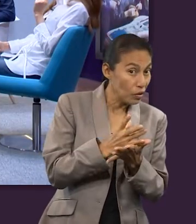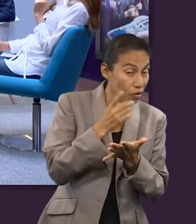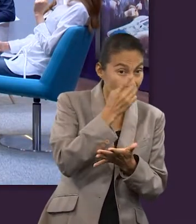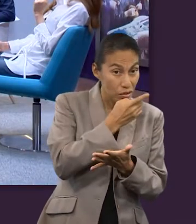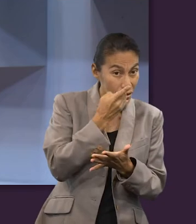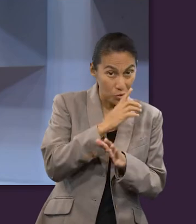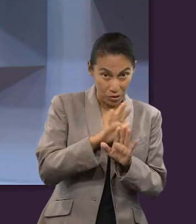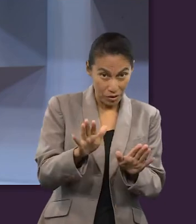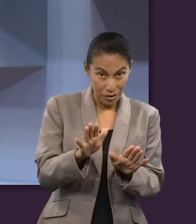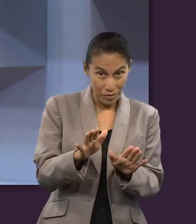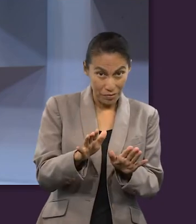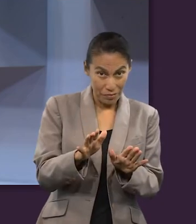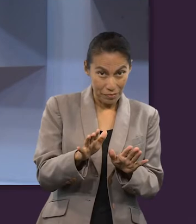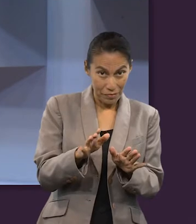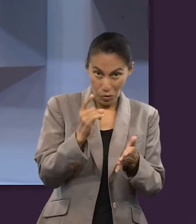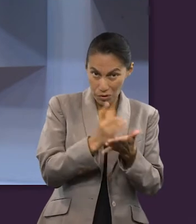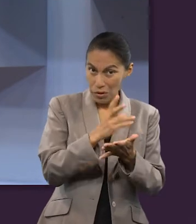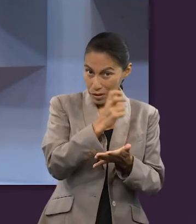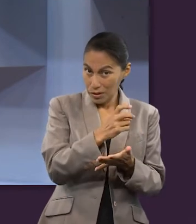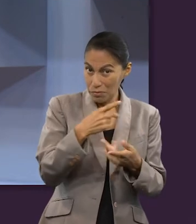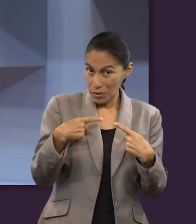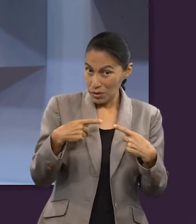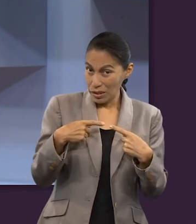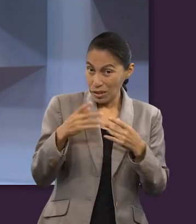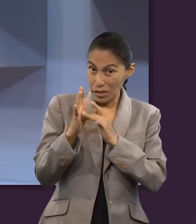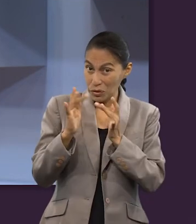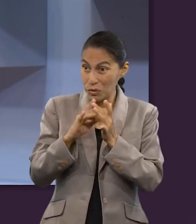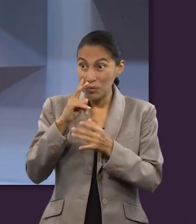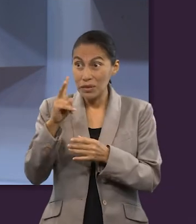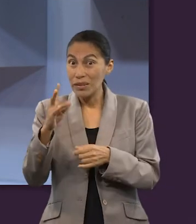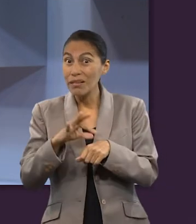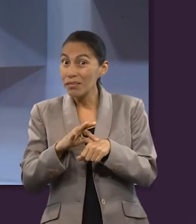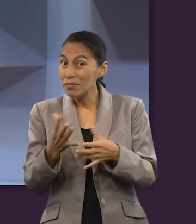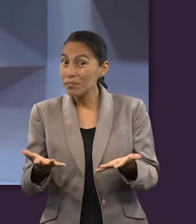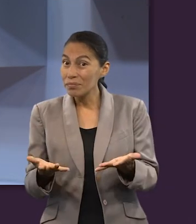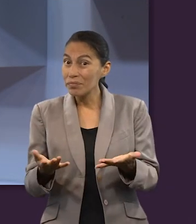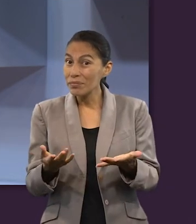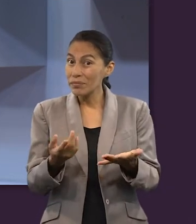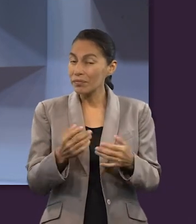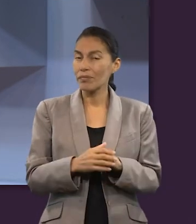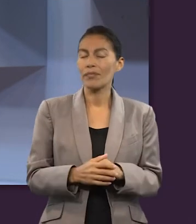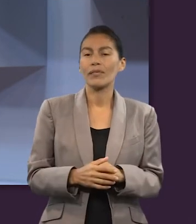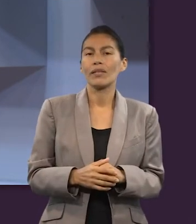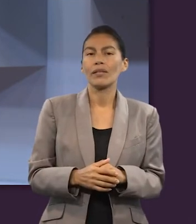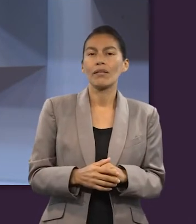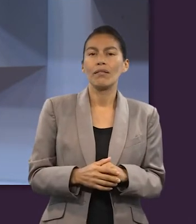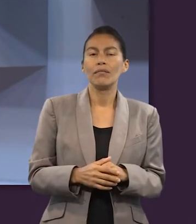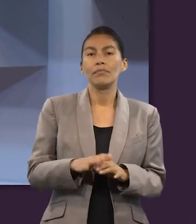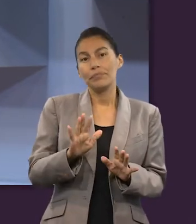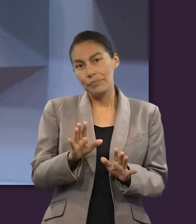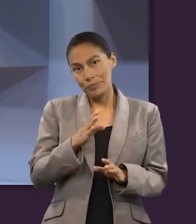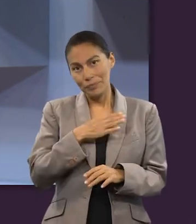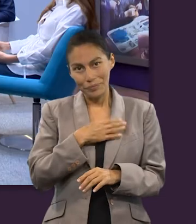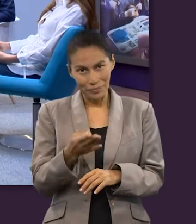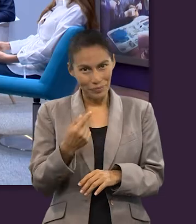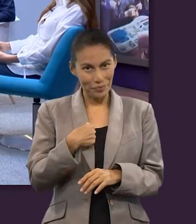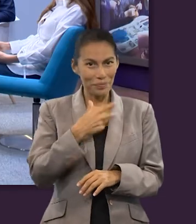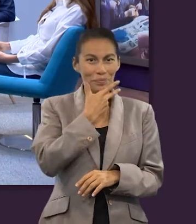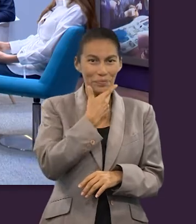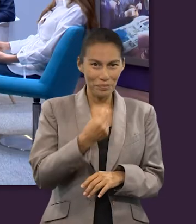quiénes más? ¿Será que solo sus discípulos, solo esas personas cercanas, vieron a Jesús cuando resucitó?